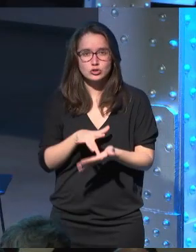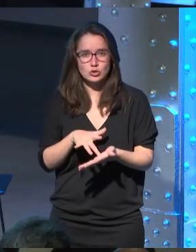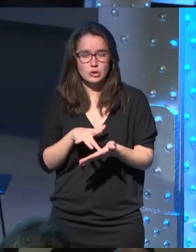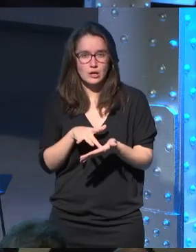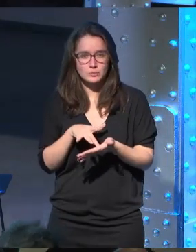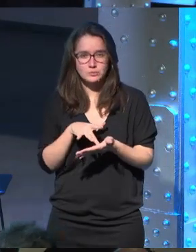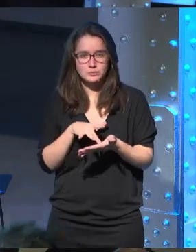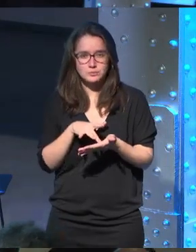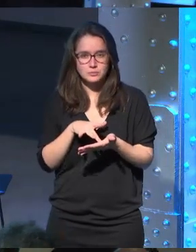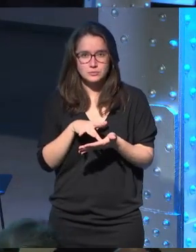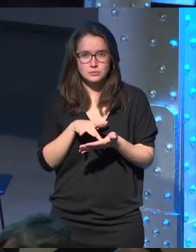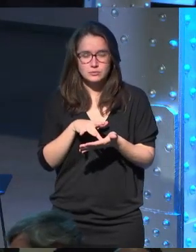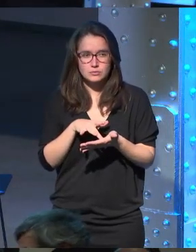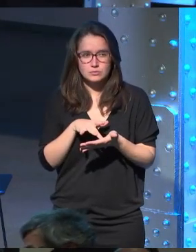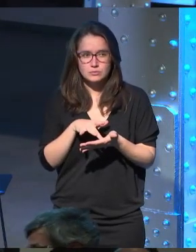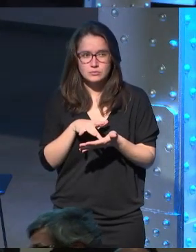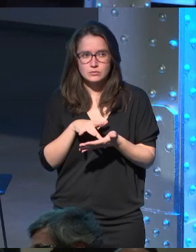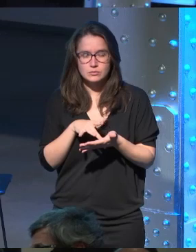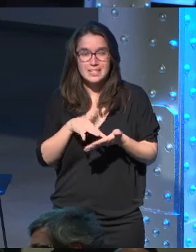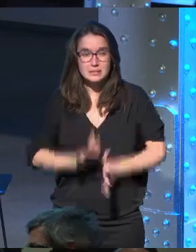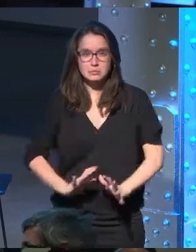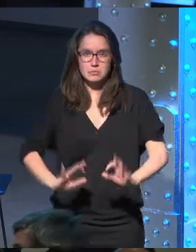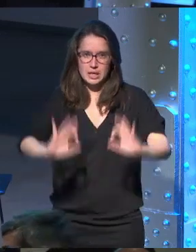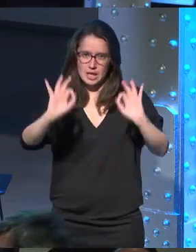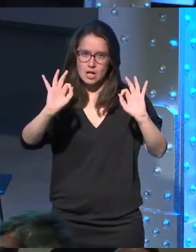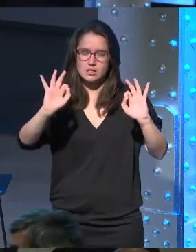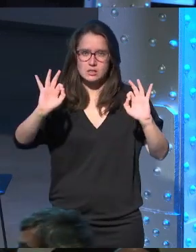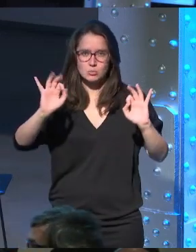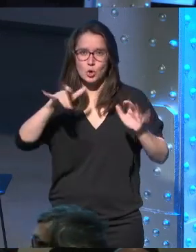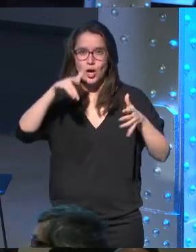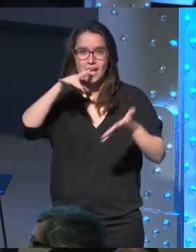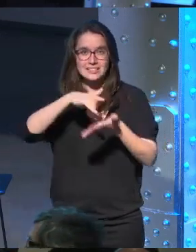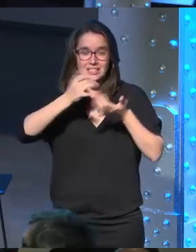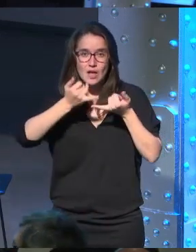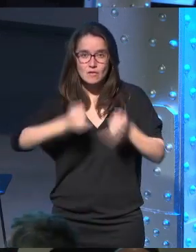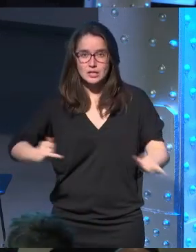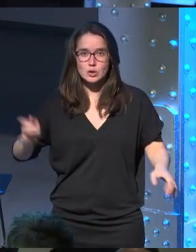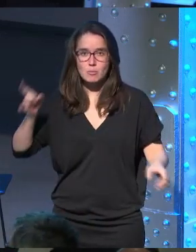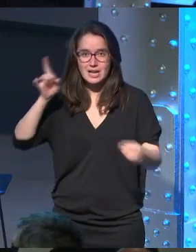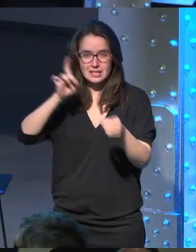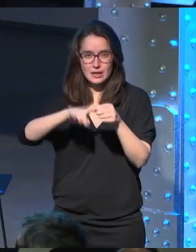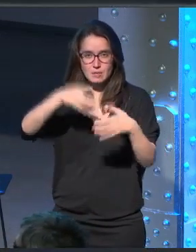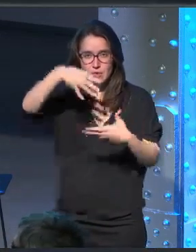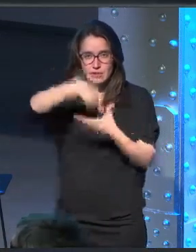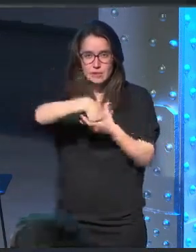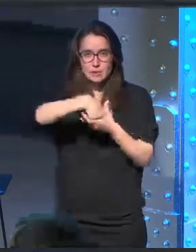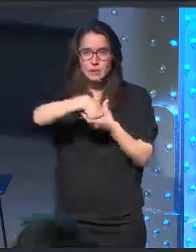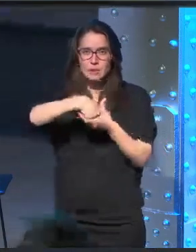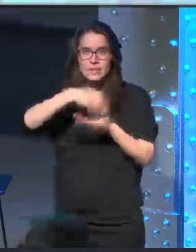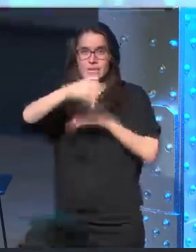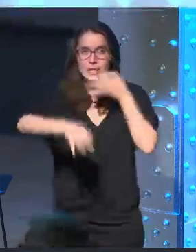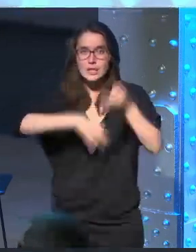especial porque este evento participa dentro del